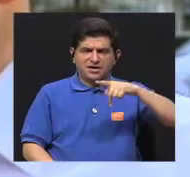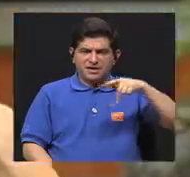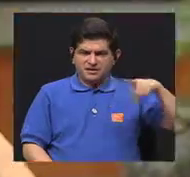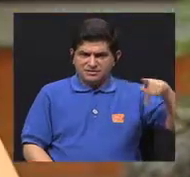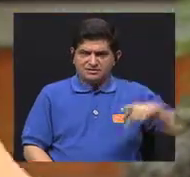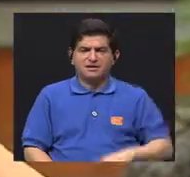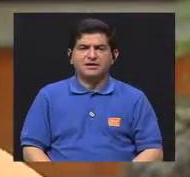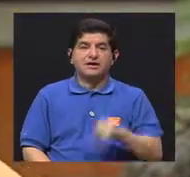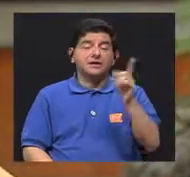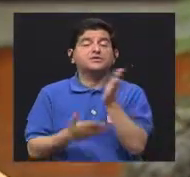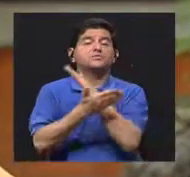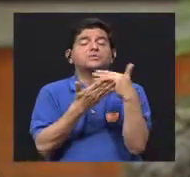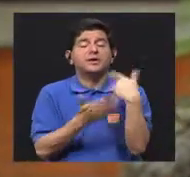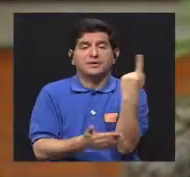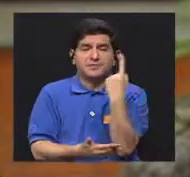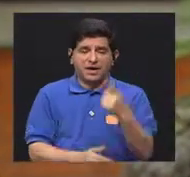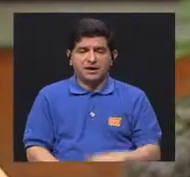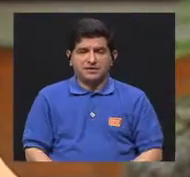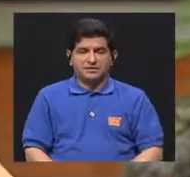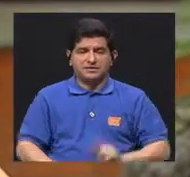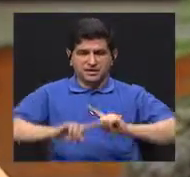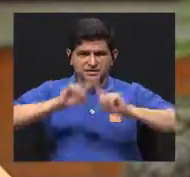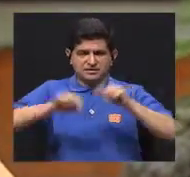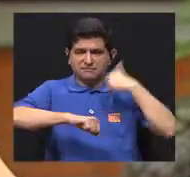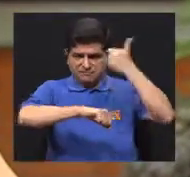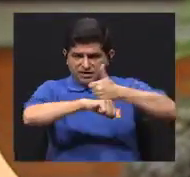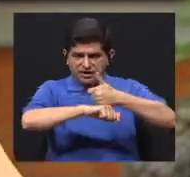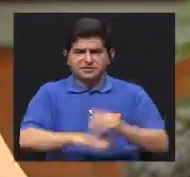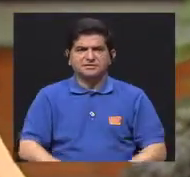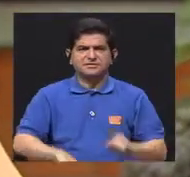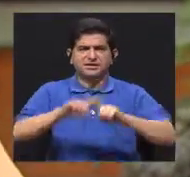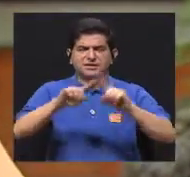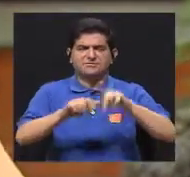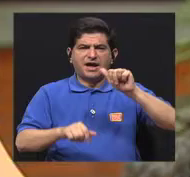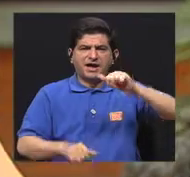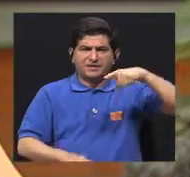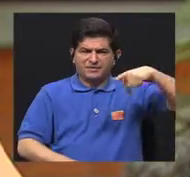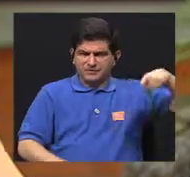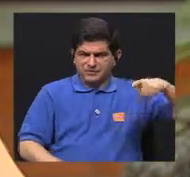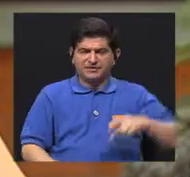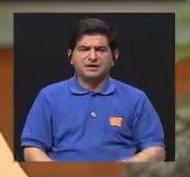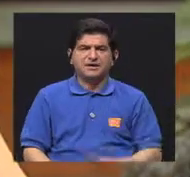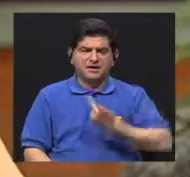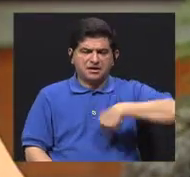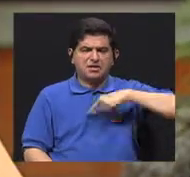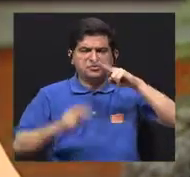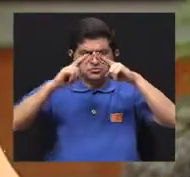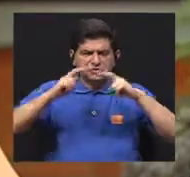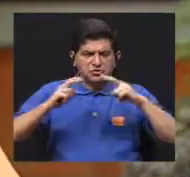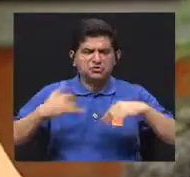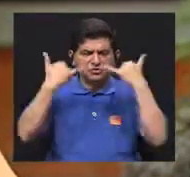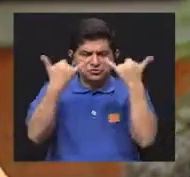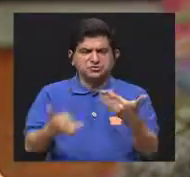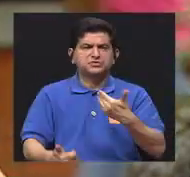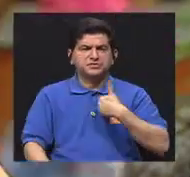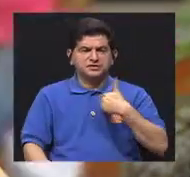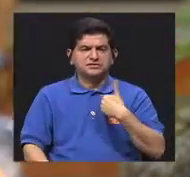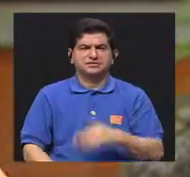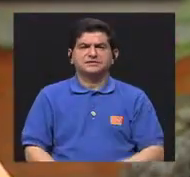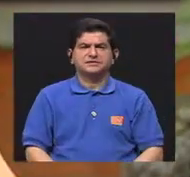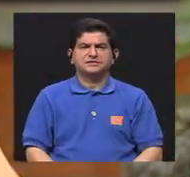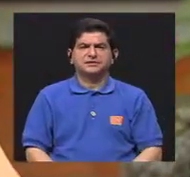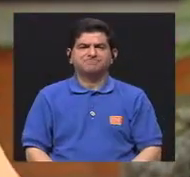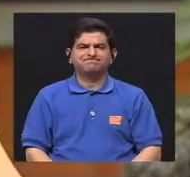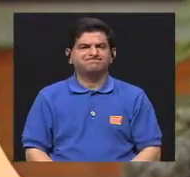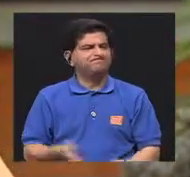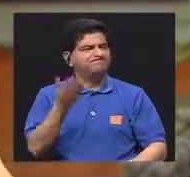entiendo. Es uno de los aspectos que la diferencia. Muchas de las aplicaciones que hemos revisado, que están disponibles ahorita,